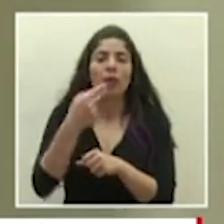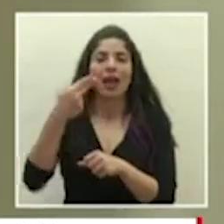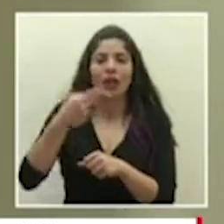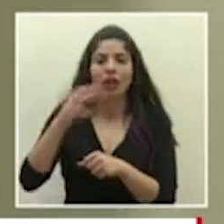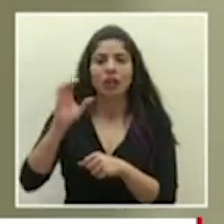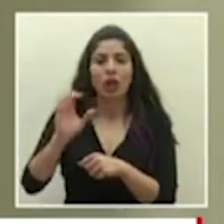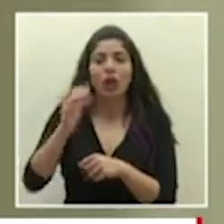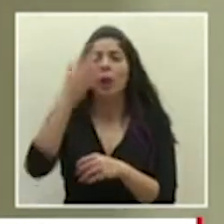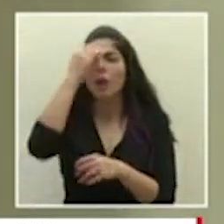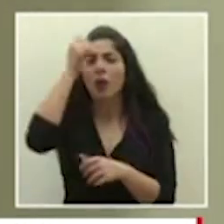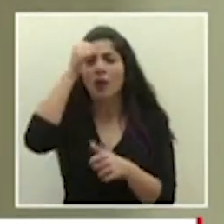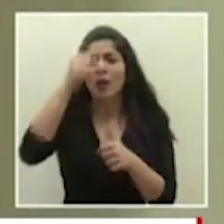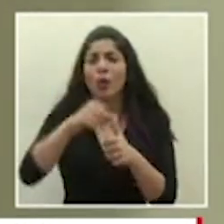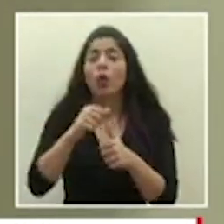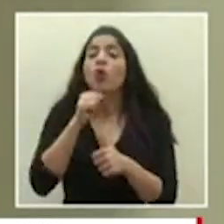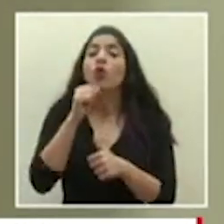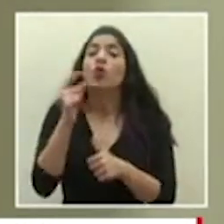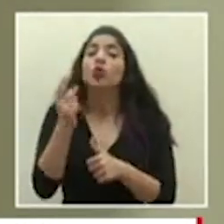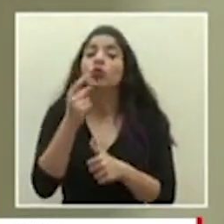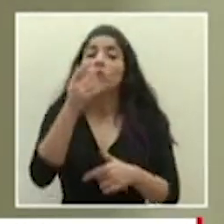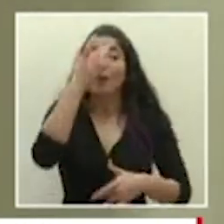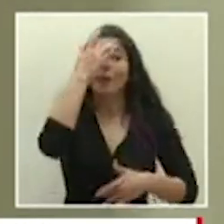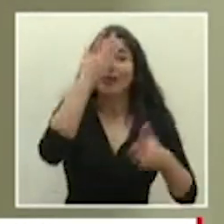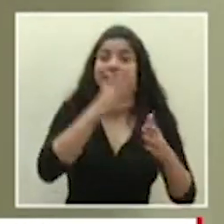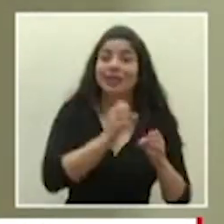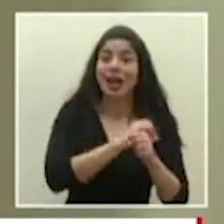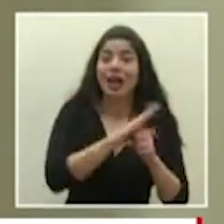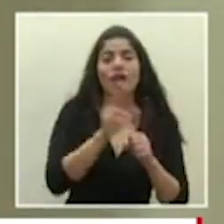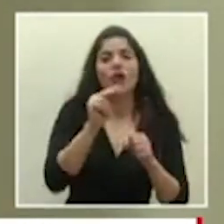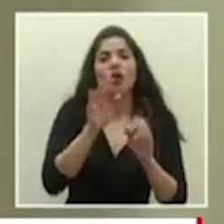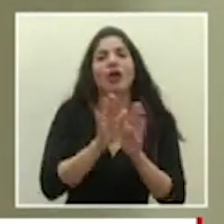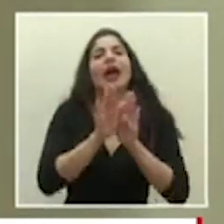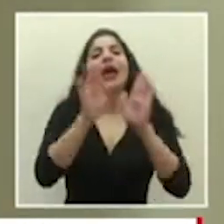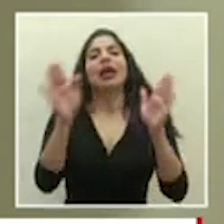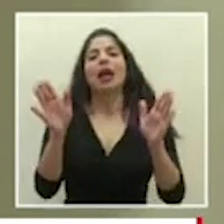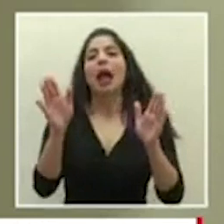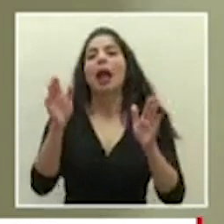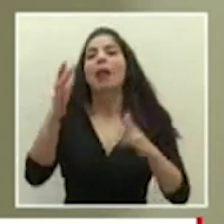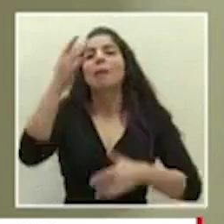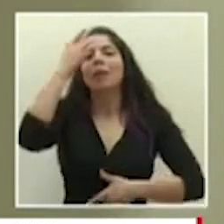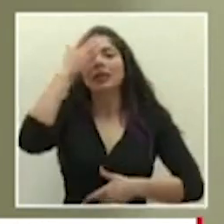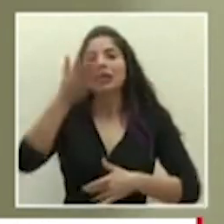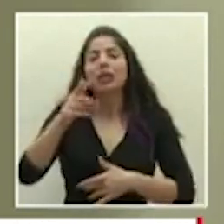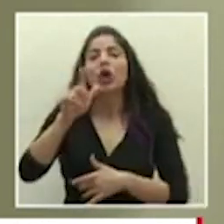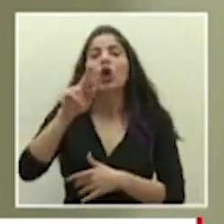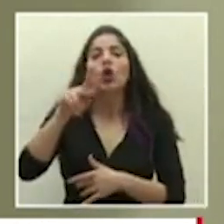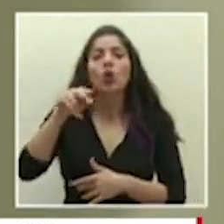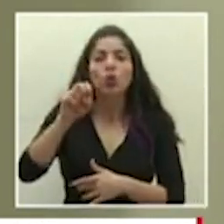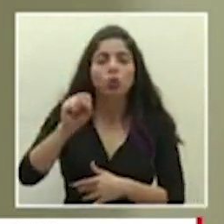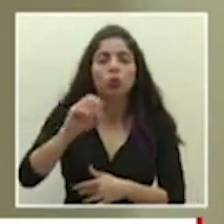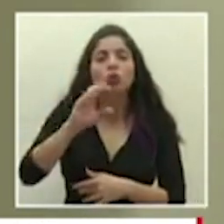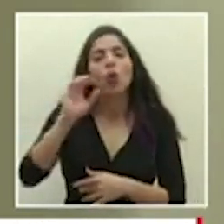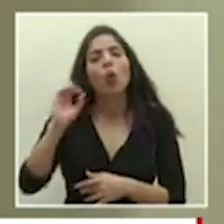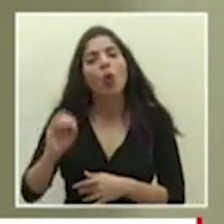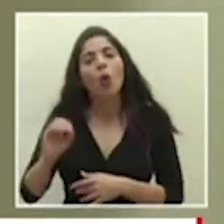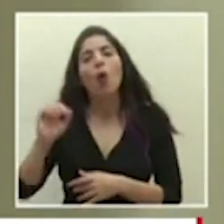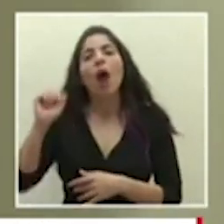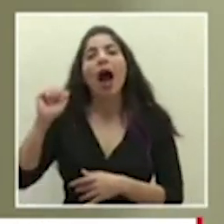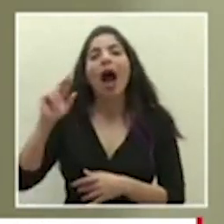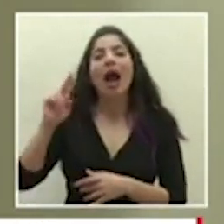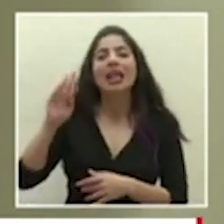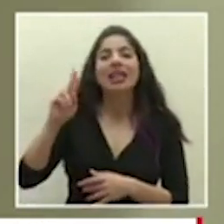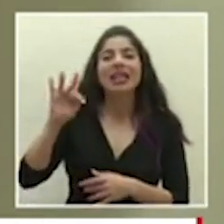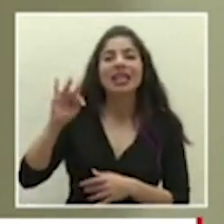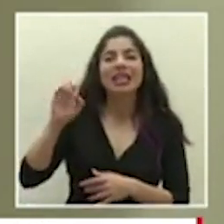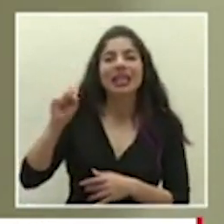recordemos que no es solo los pacientes COVID-19 sino son esos pacientes de lupus y de artritis reumatoide que son enfermedades